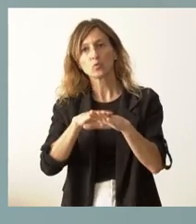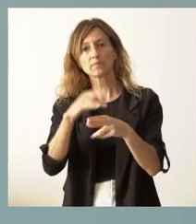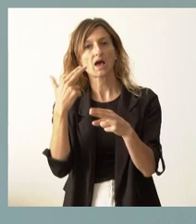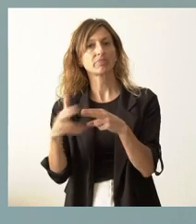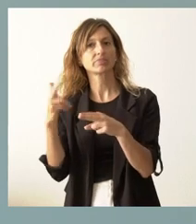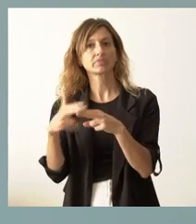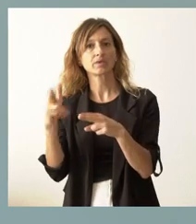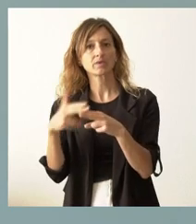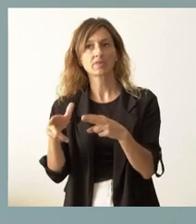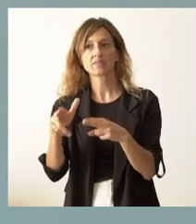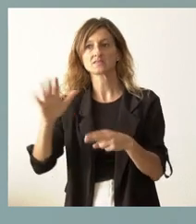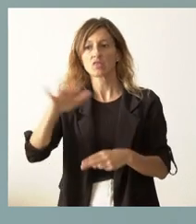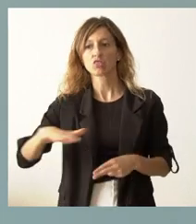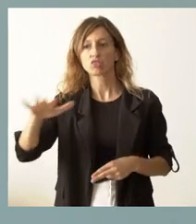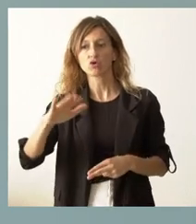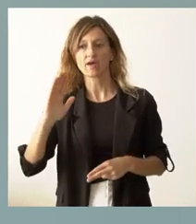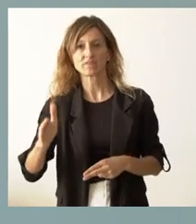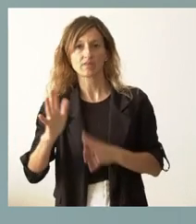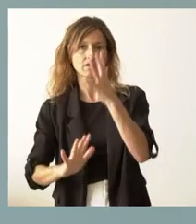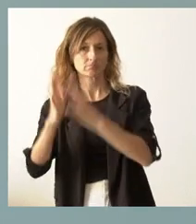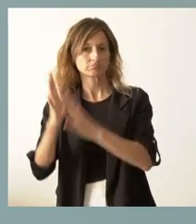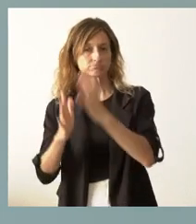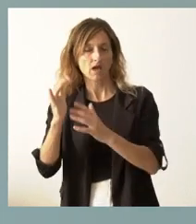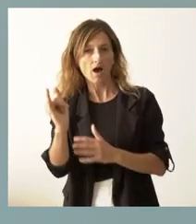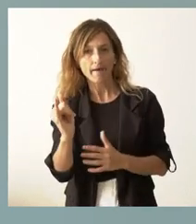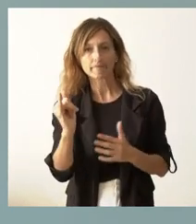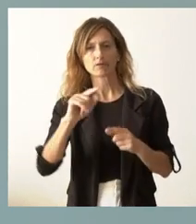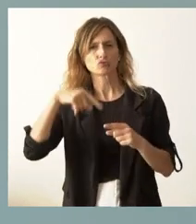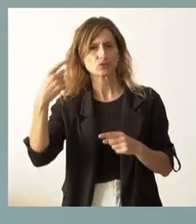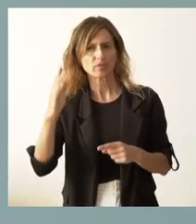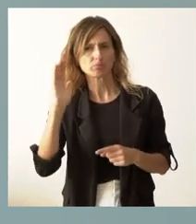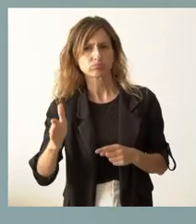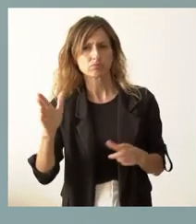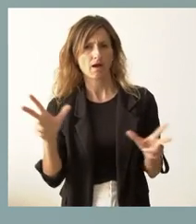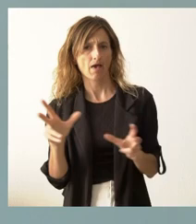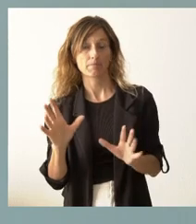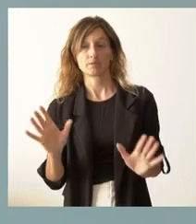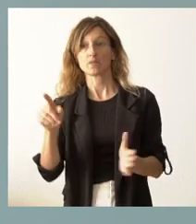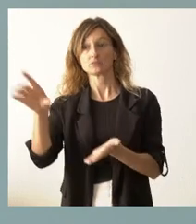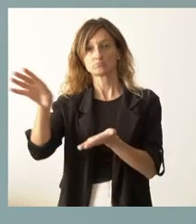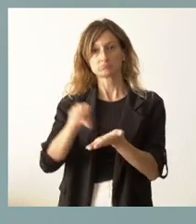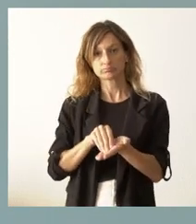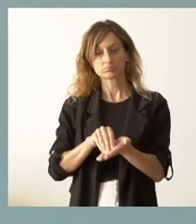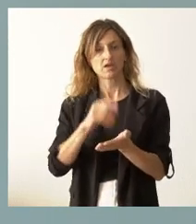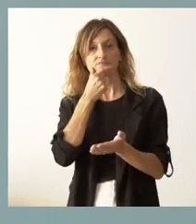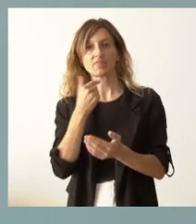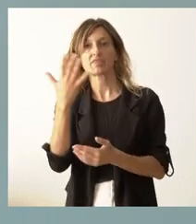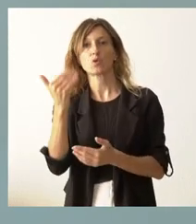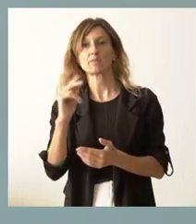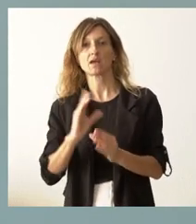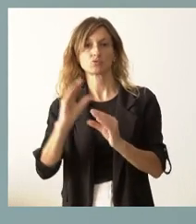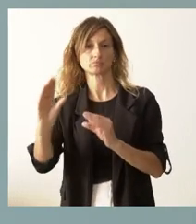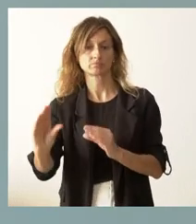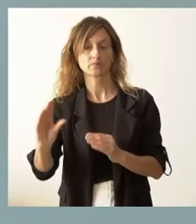está en la zona afectada por ese incendio con las grandes consecuencias. Y eso nos permitirá otorgarle los 5.000 euros. Luego,